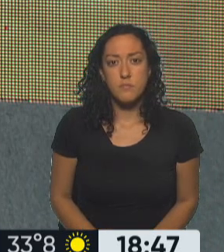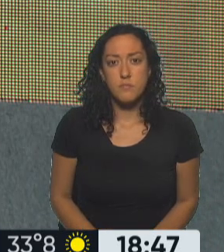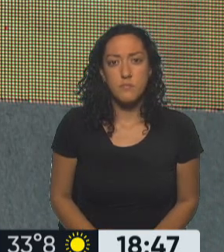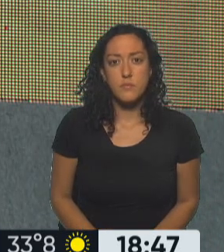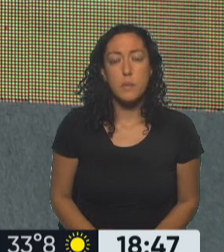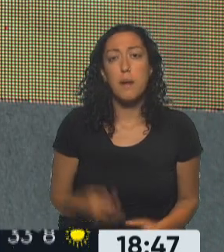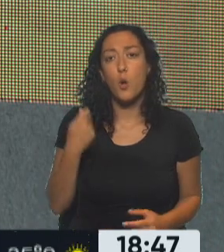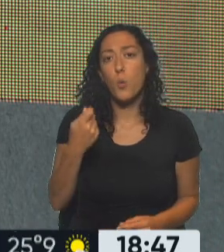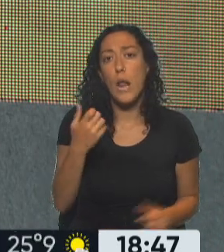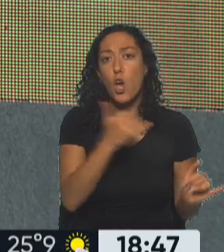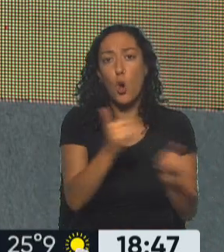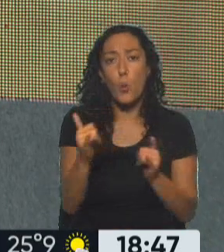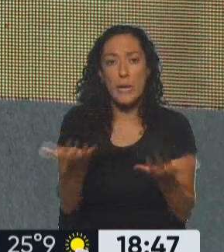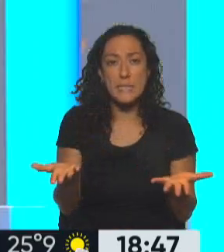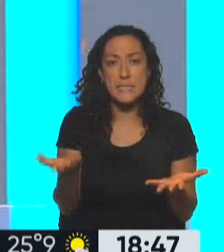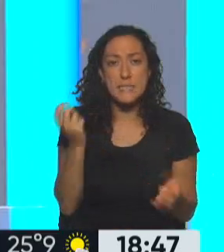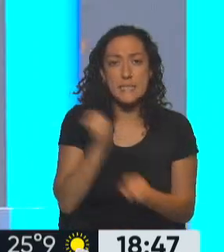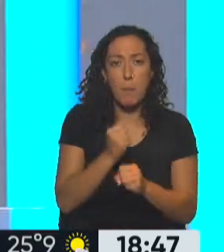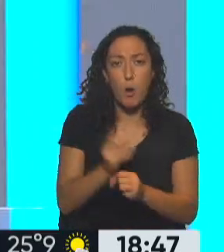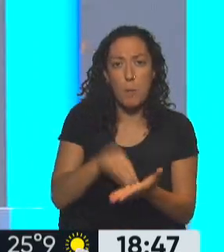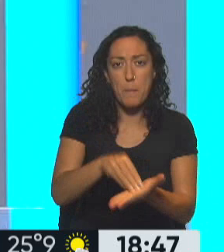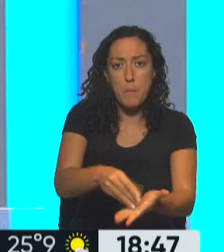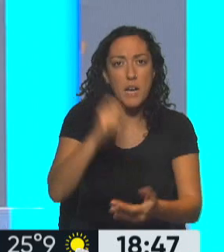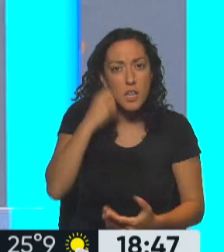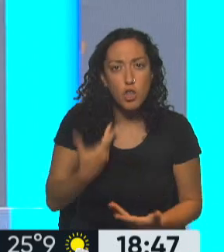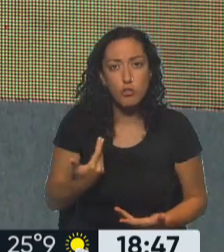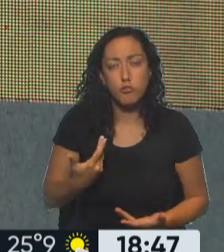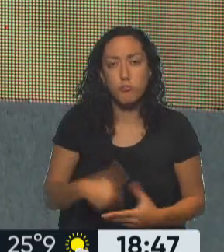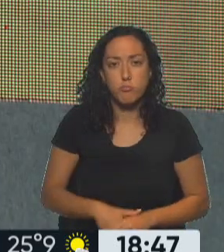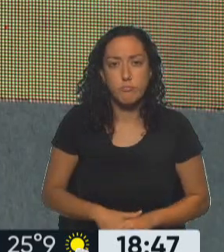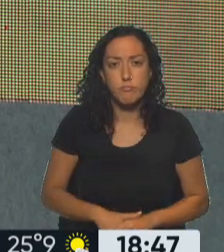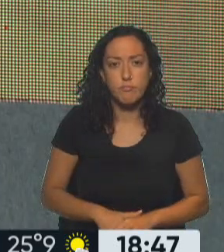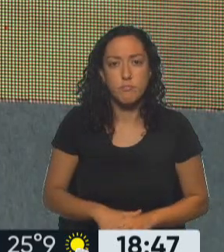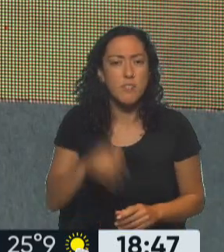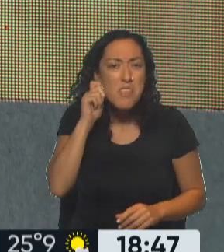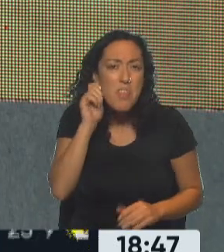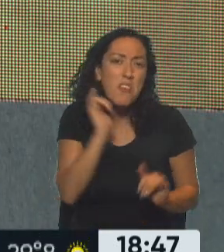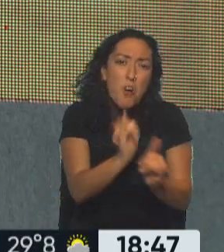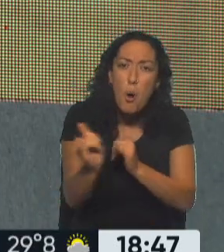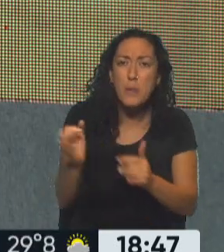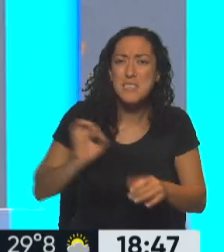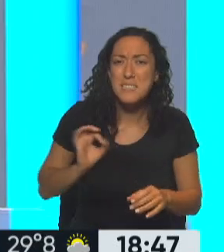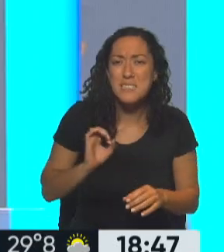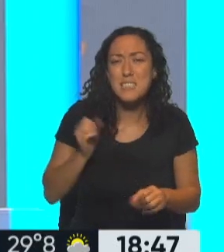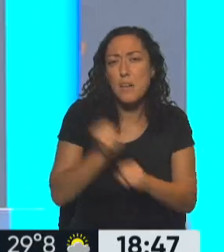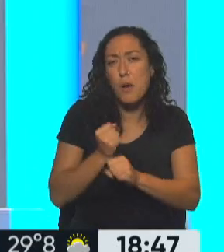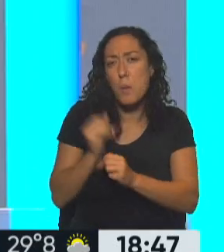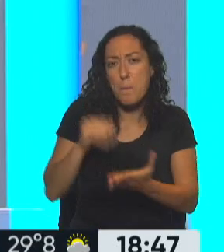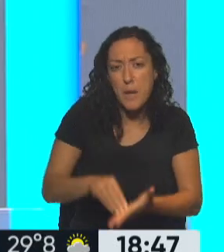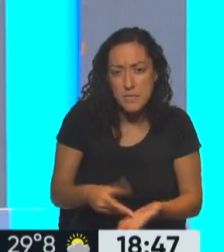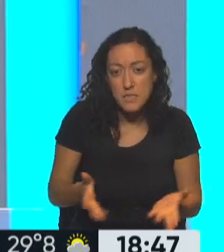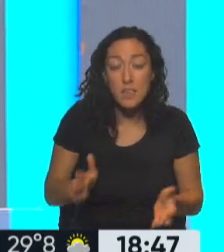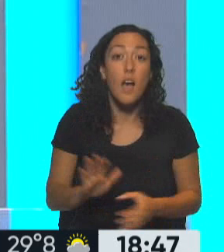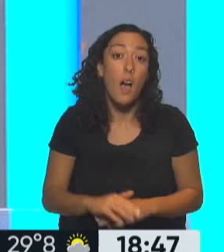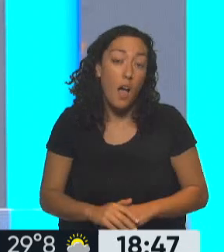para jubilarse, tienen que trabajar más. Sí, claro. ¿Cómo? No, tienen que trabajar más. Bueno, es una forma directa de